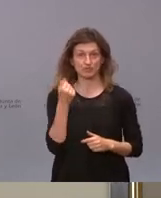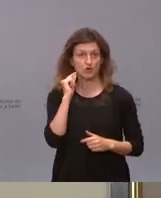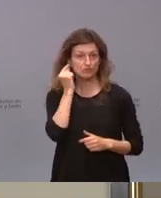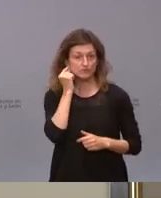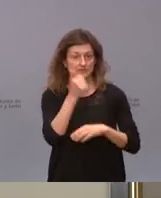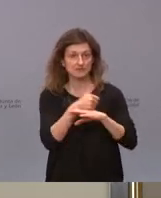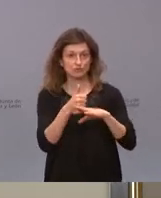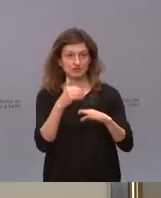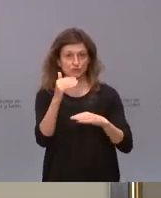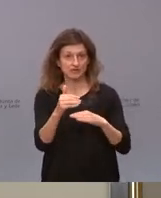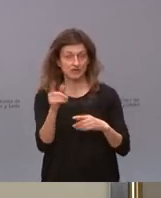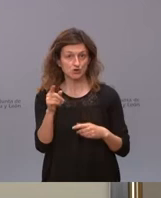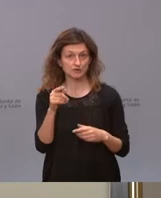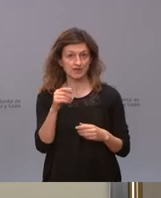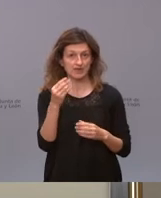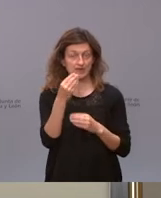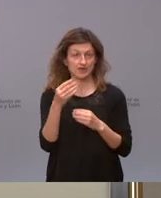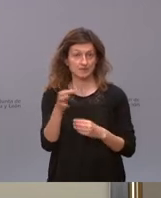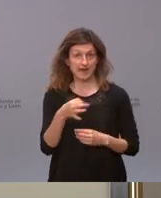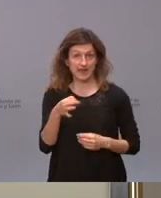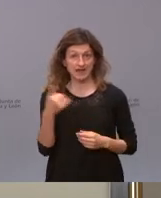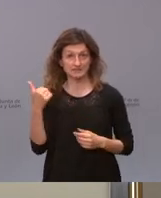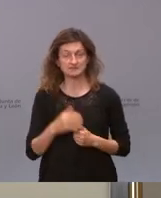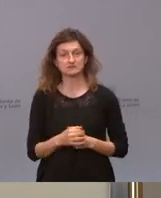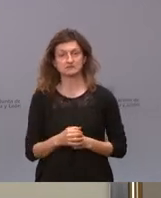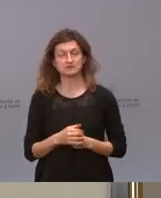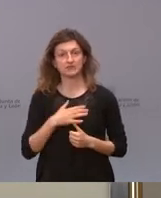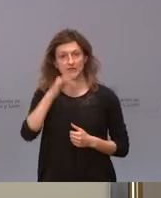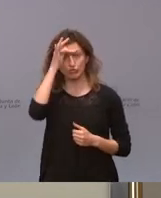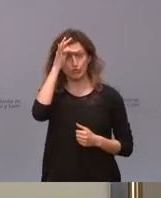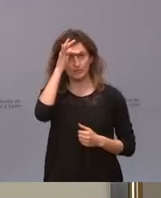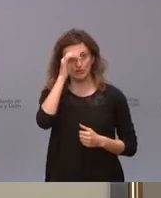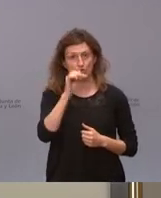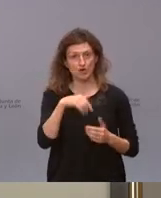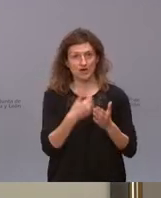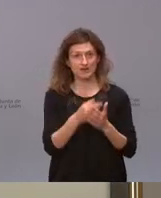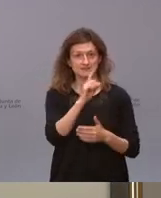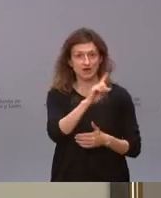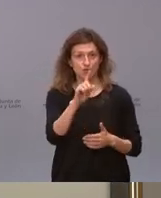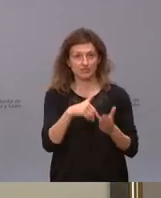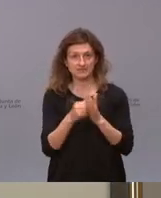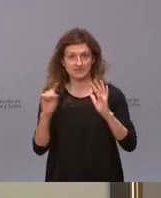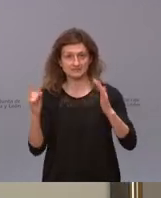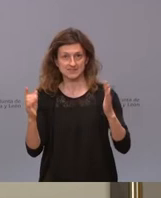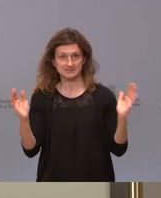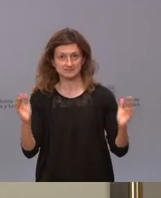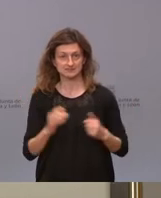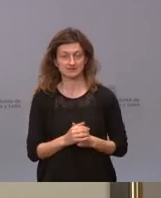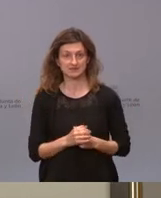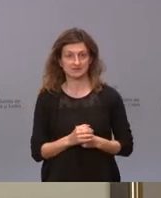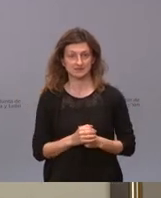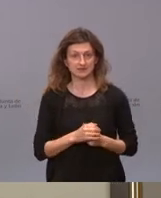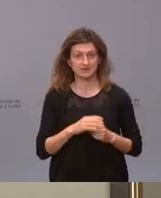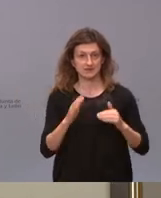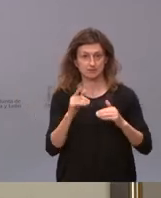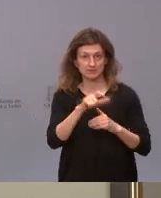Tribunal Superior de Baleares ha autorizado a que el domingo se amplíe el toque de queda de 11 a las 6 de la mañana y que el límite de personas se reduzca a